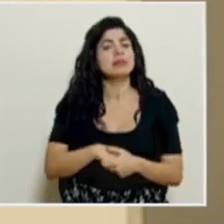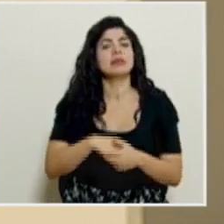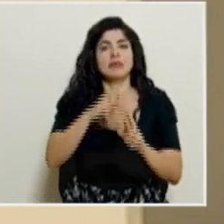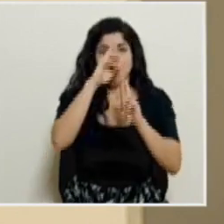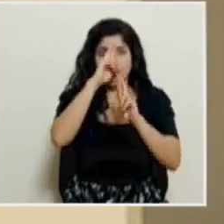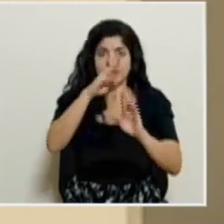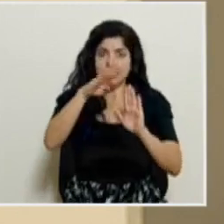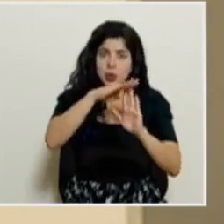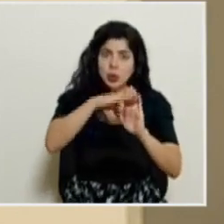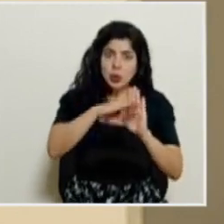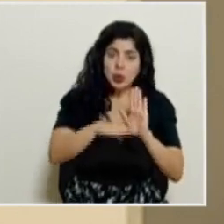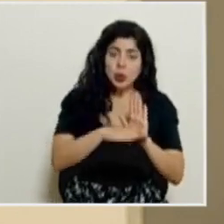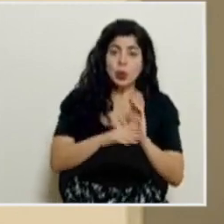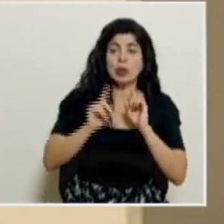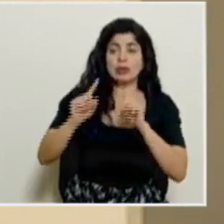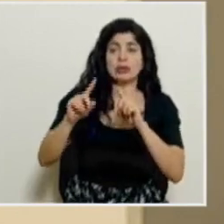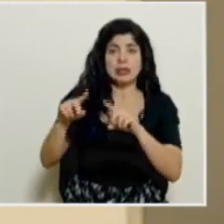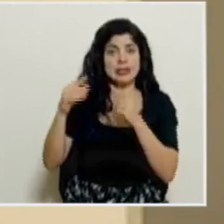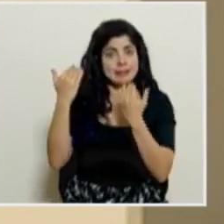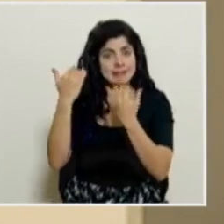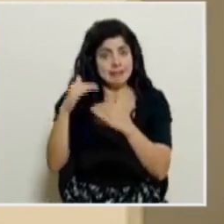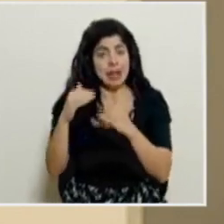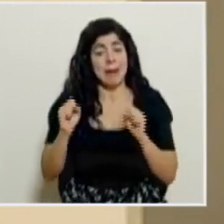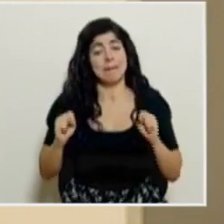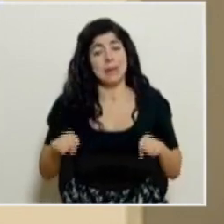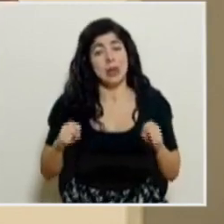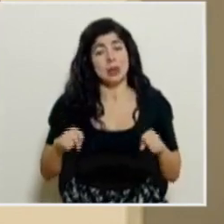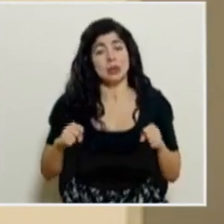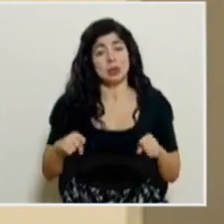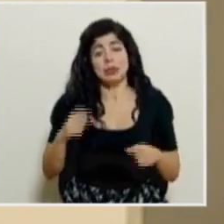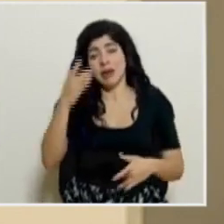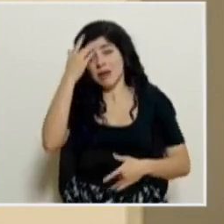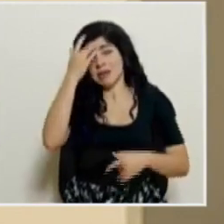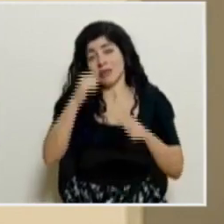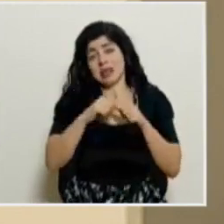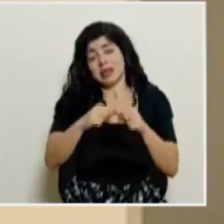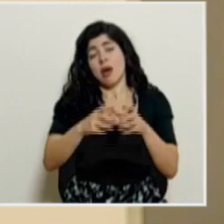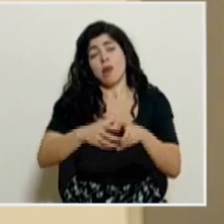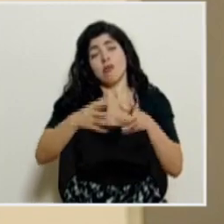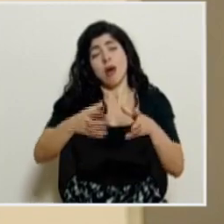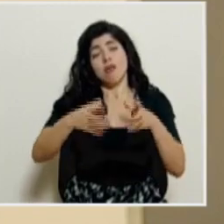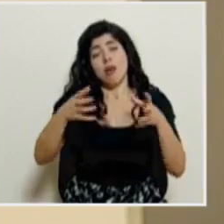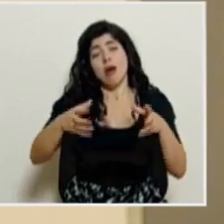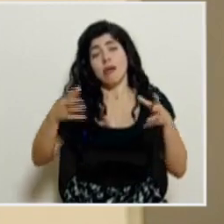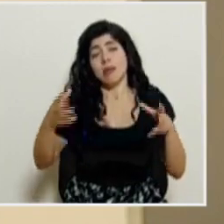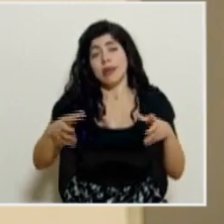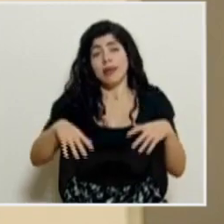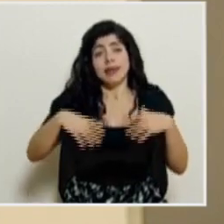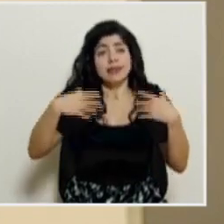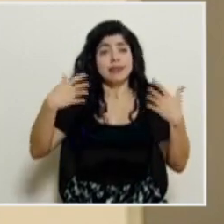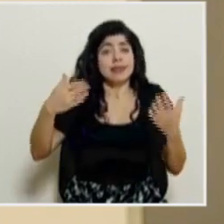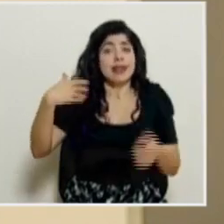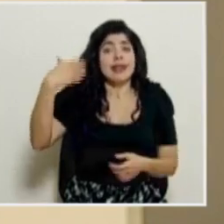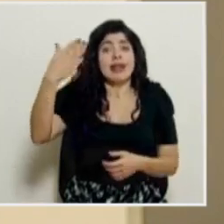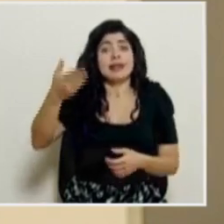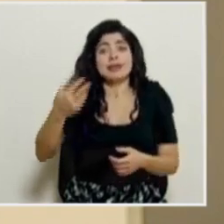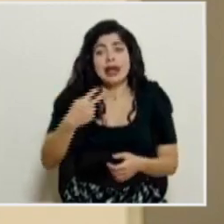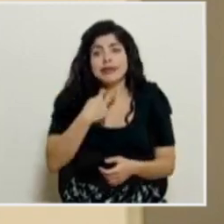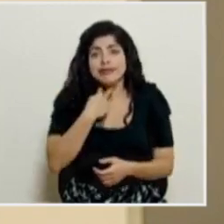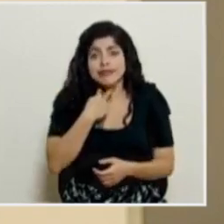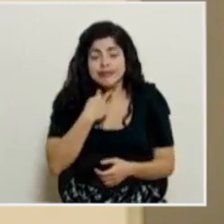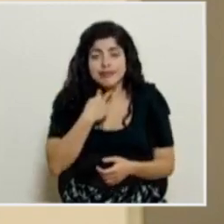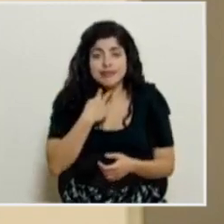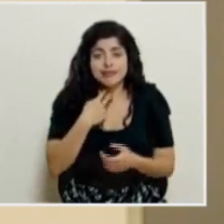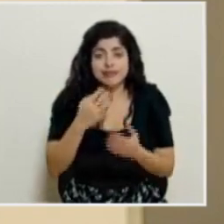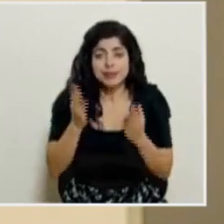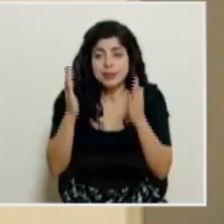protocolos, los aforos, es muy probable que los casos sigan aumentando más y que de repente no tengamos la capacidad